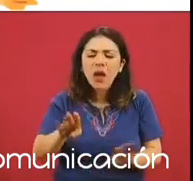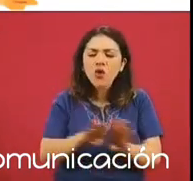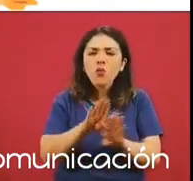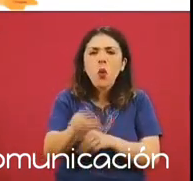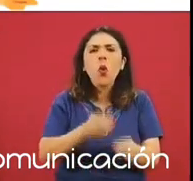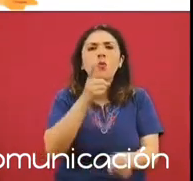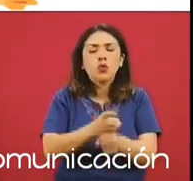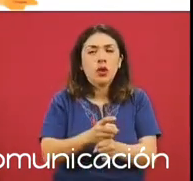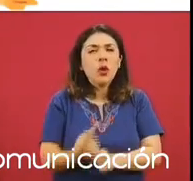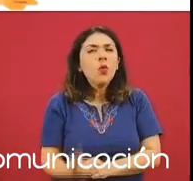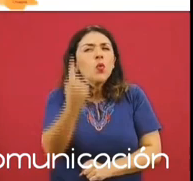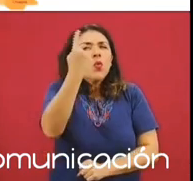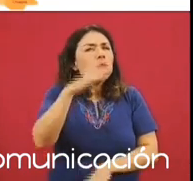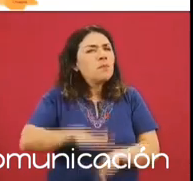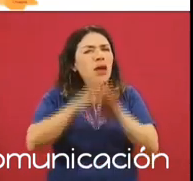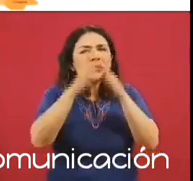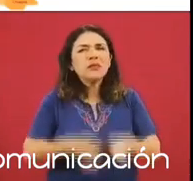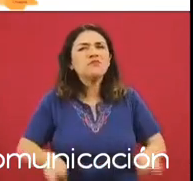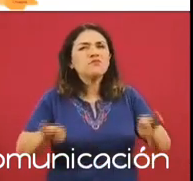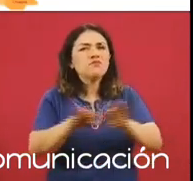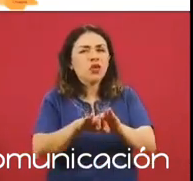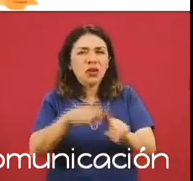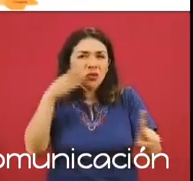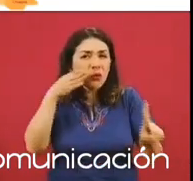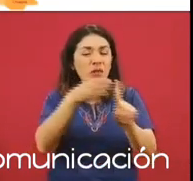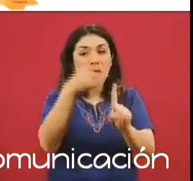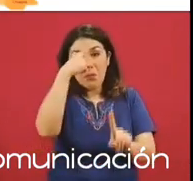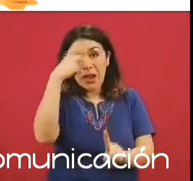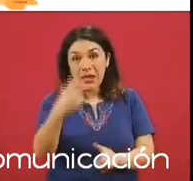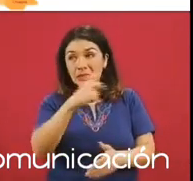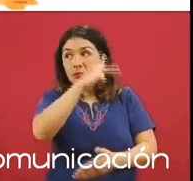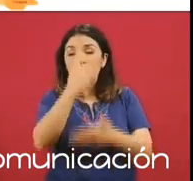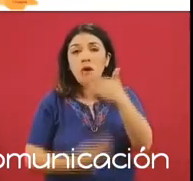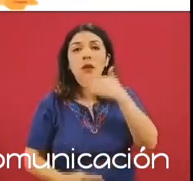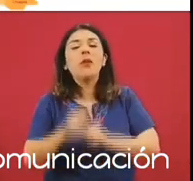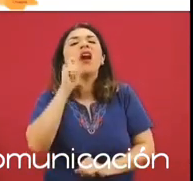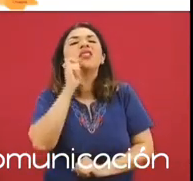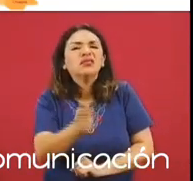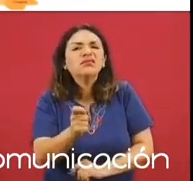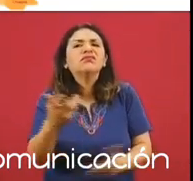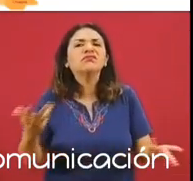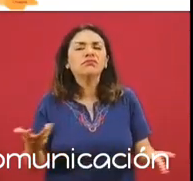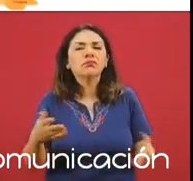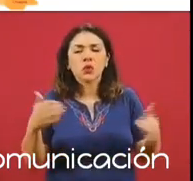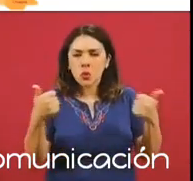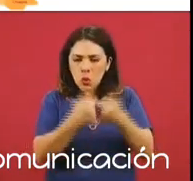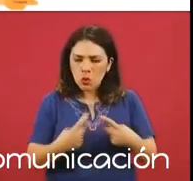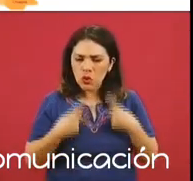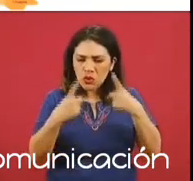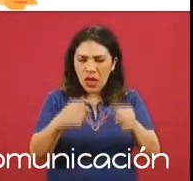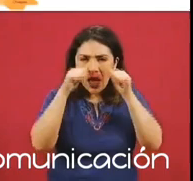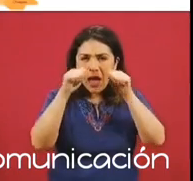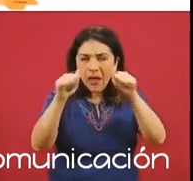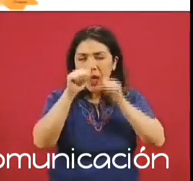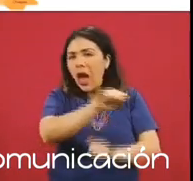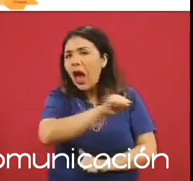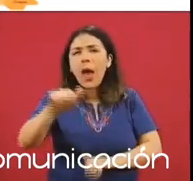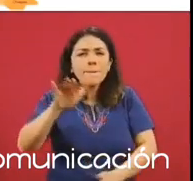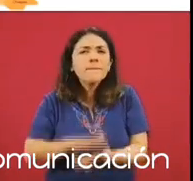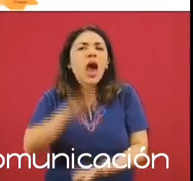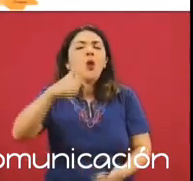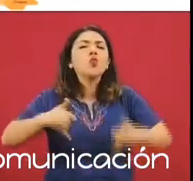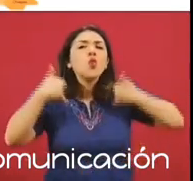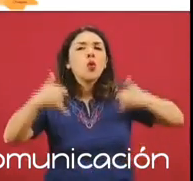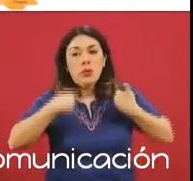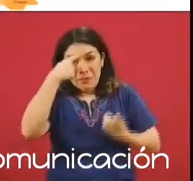uno de los pilares o de los objetivos del programa es atender a la juventud para que tenga